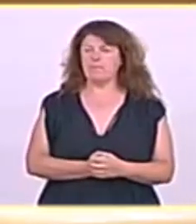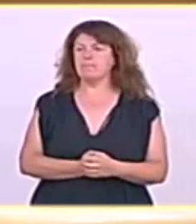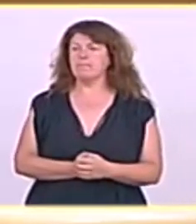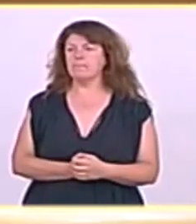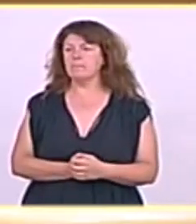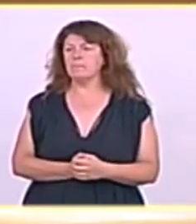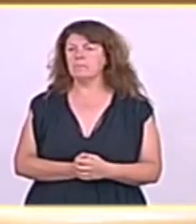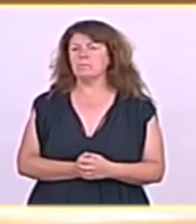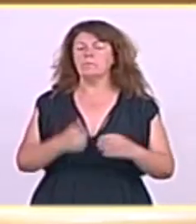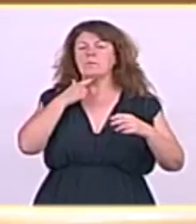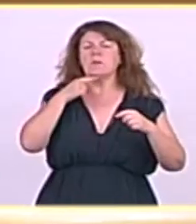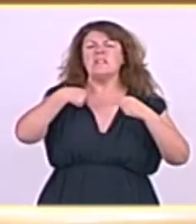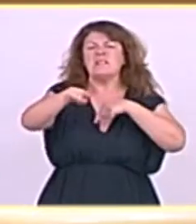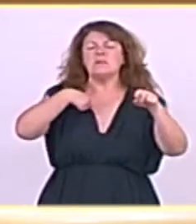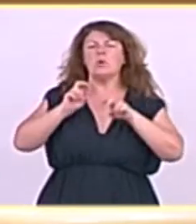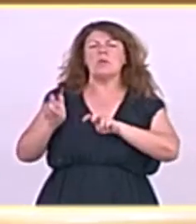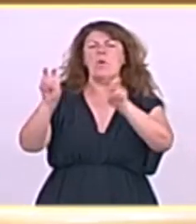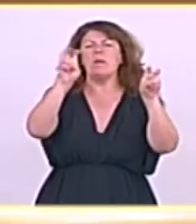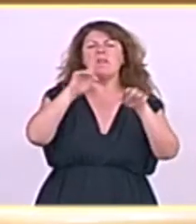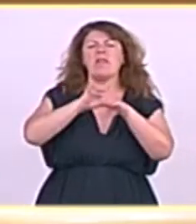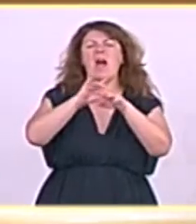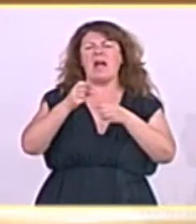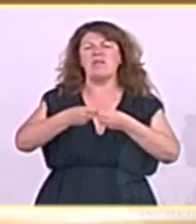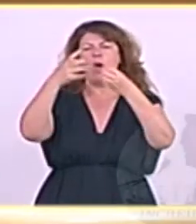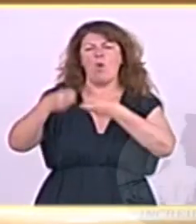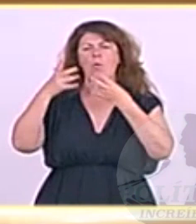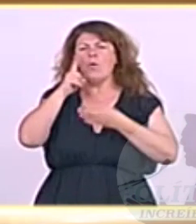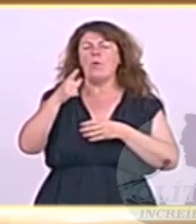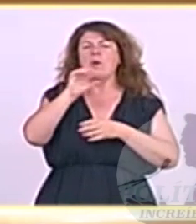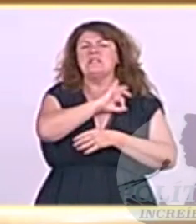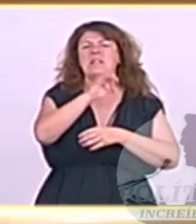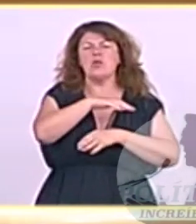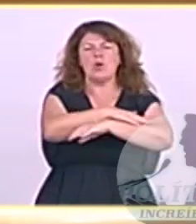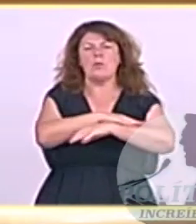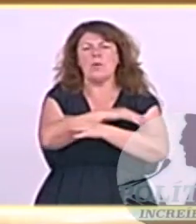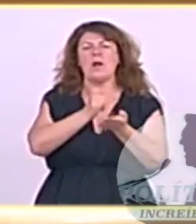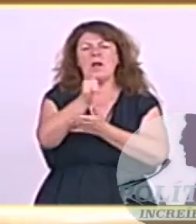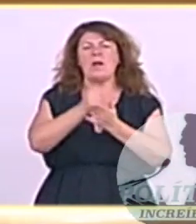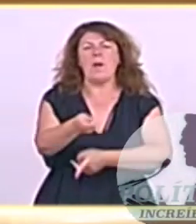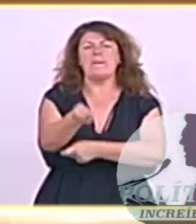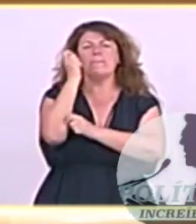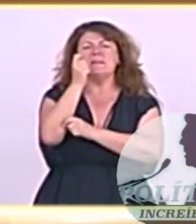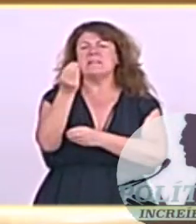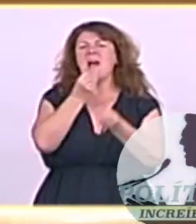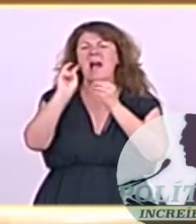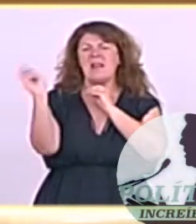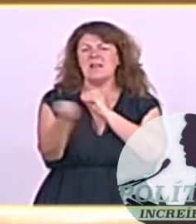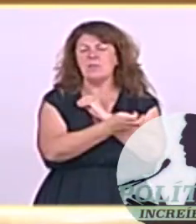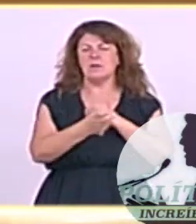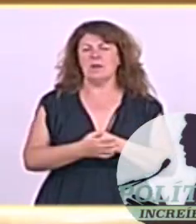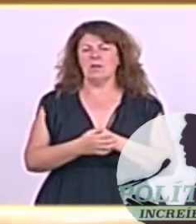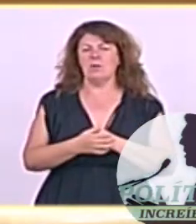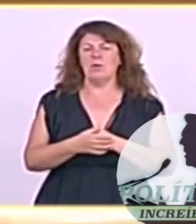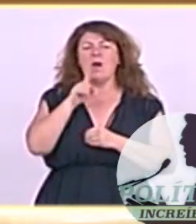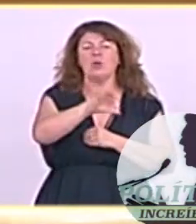Pregunta dirigida al señor ministro de Agricultura, Pesca y Alimentación. Pregunta de su señoría, doña Idurre Videgure Ingabancho, del Grupo